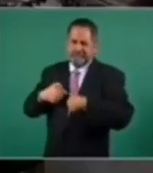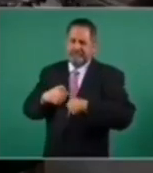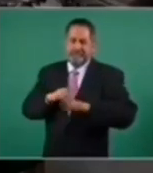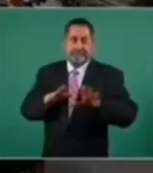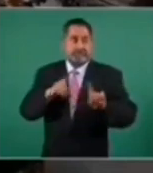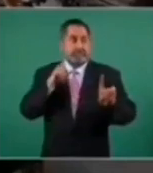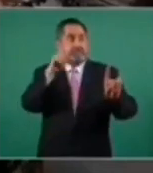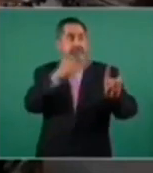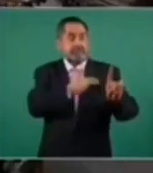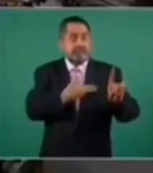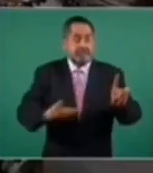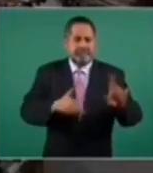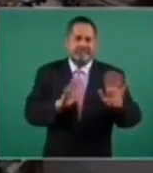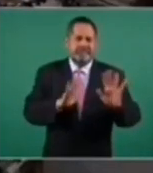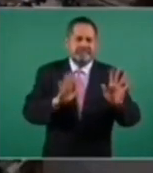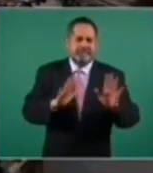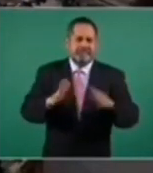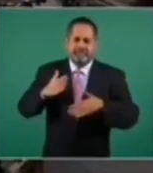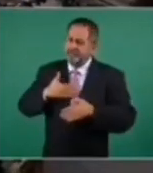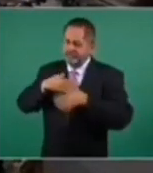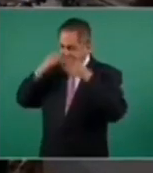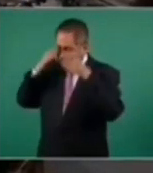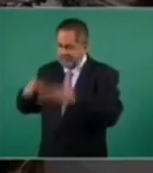Mis temas son Procuración y Partición de Justicia. Gracias, doctor.